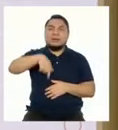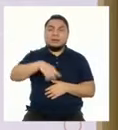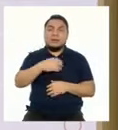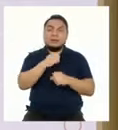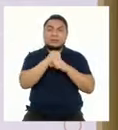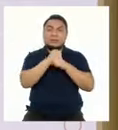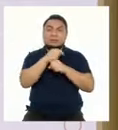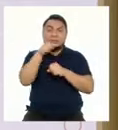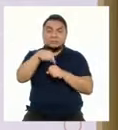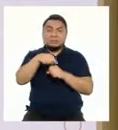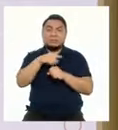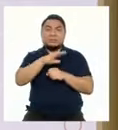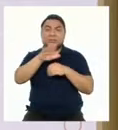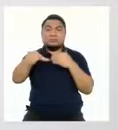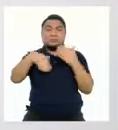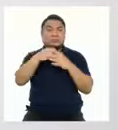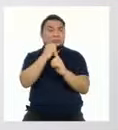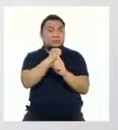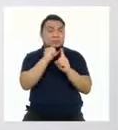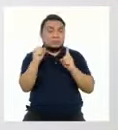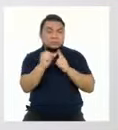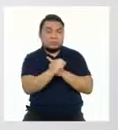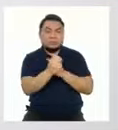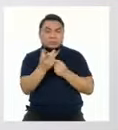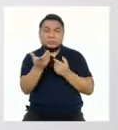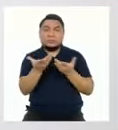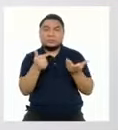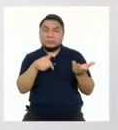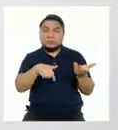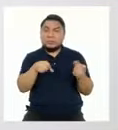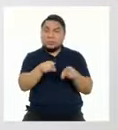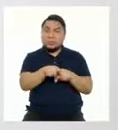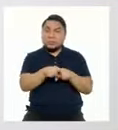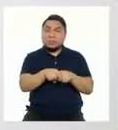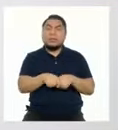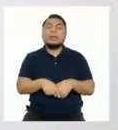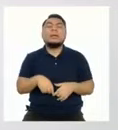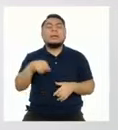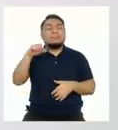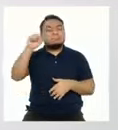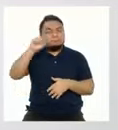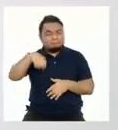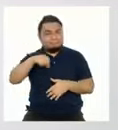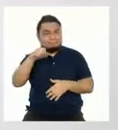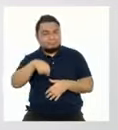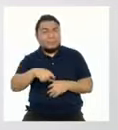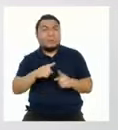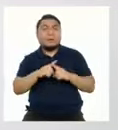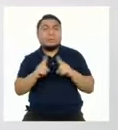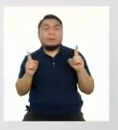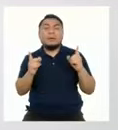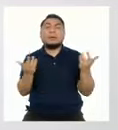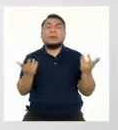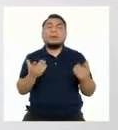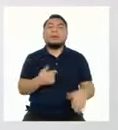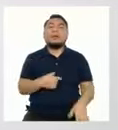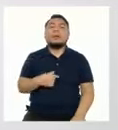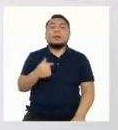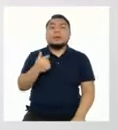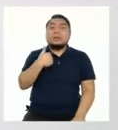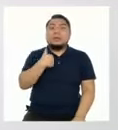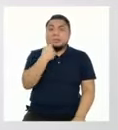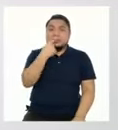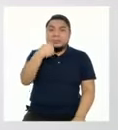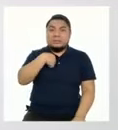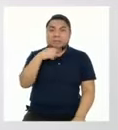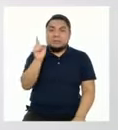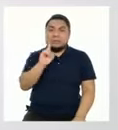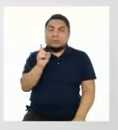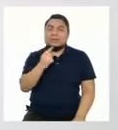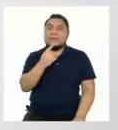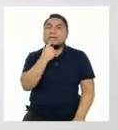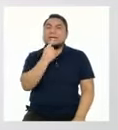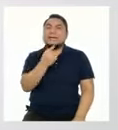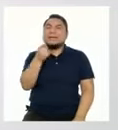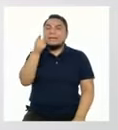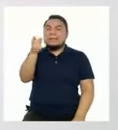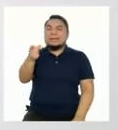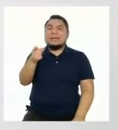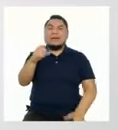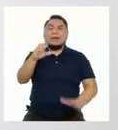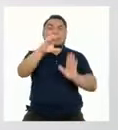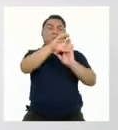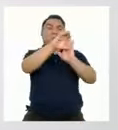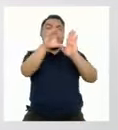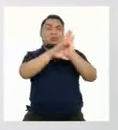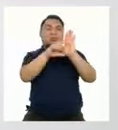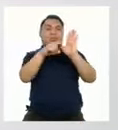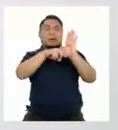sistema que rige la sociedad? En principio sí, pero en realidad no lo digo yo, sino que lo dice la